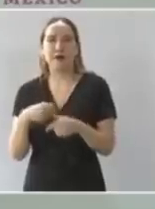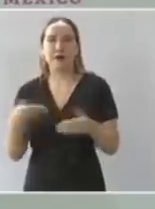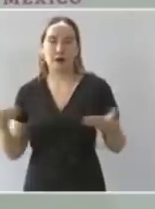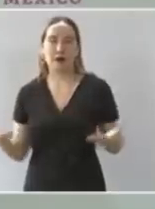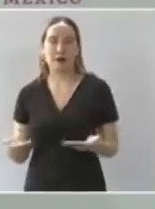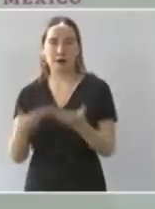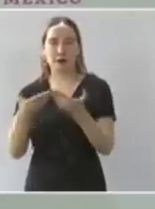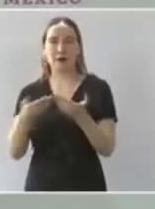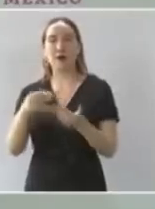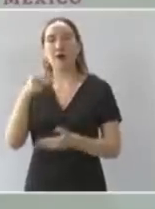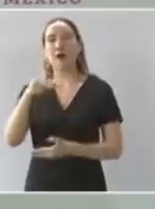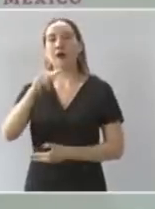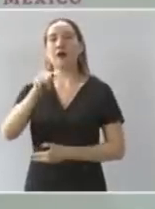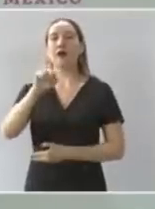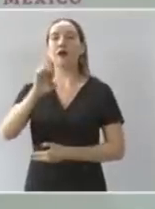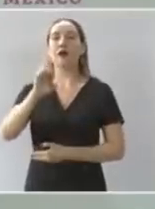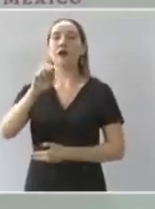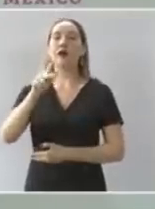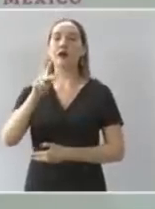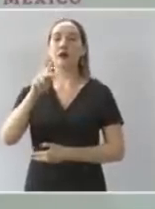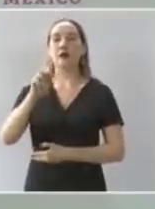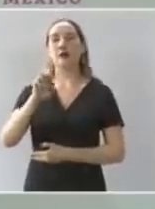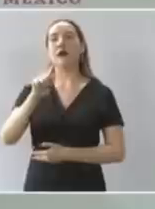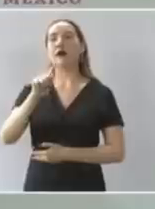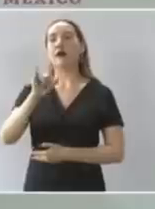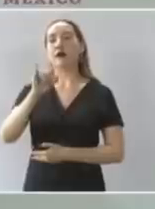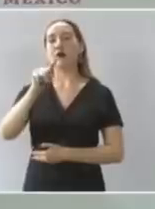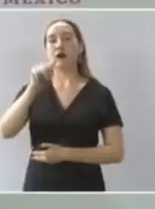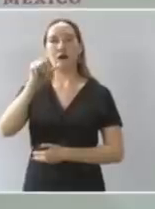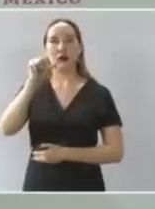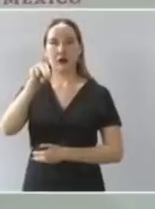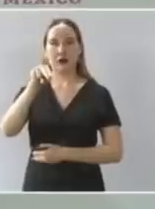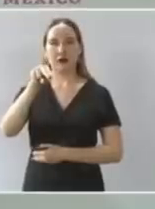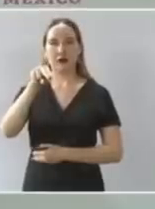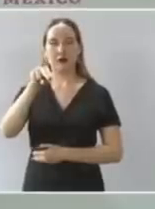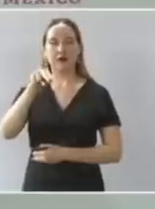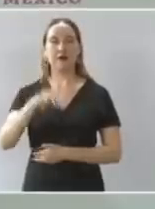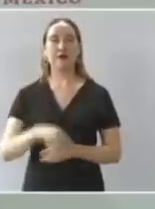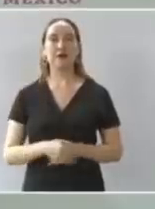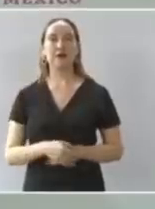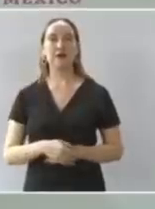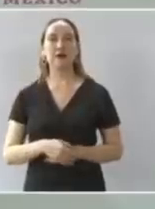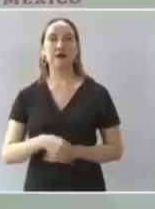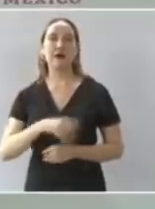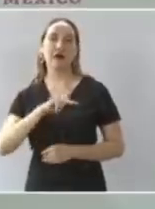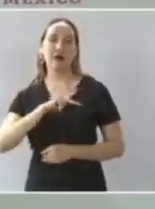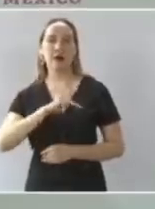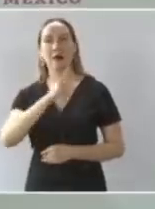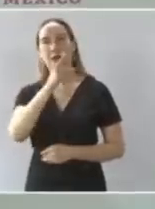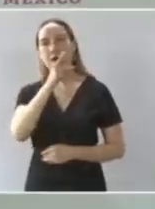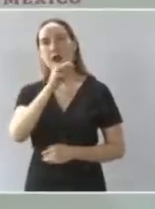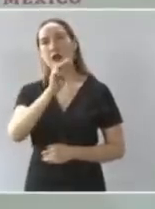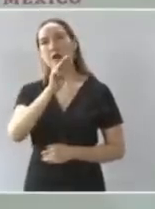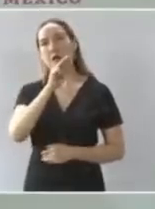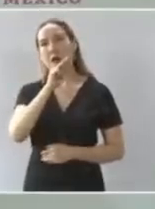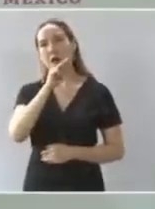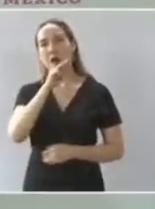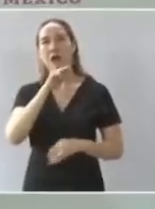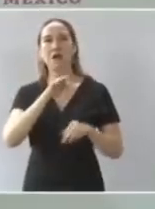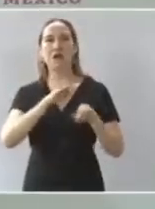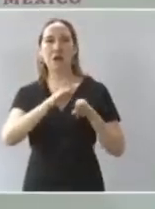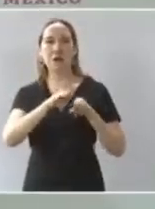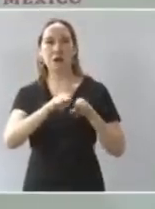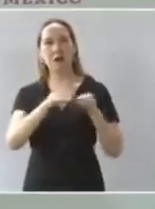Macuspana Tabasco y mis padres se dedicaban al comercio y cuando ya